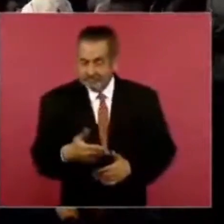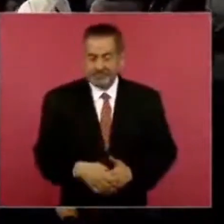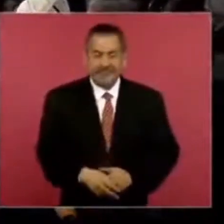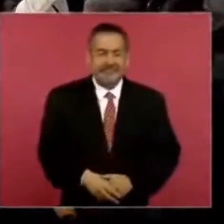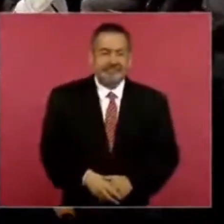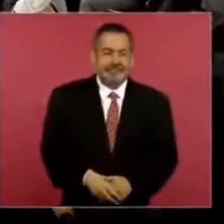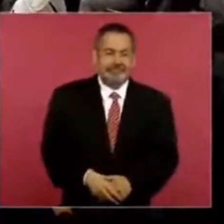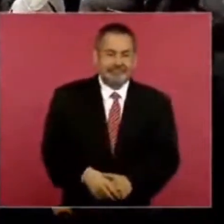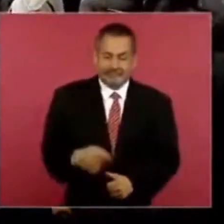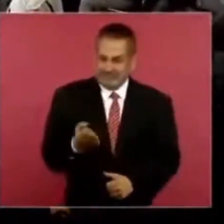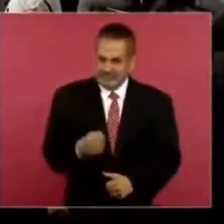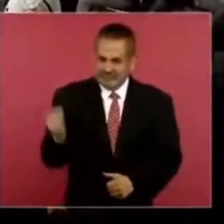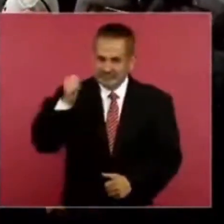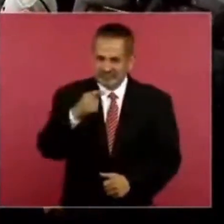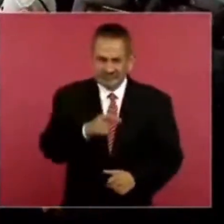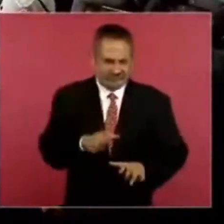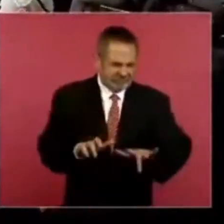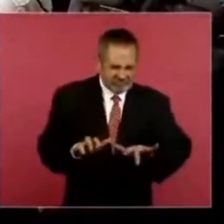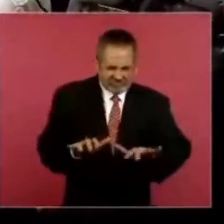Son buenos, ¿verdad?